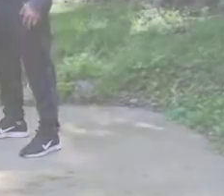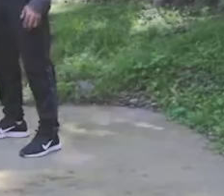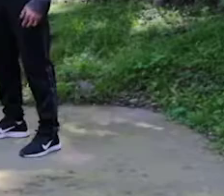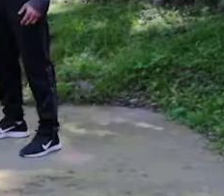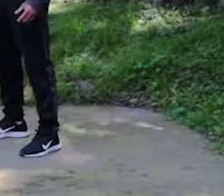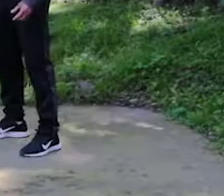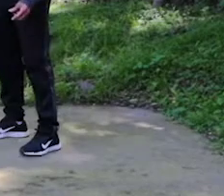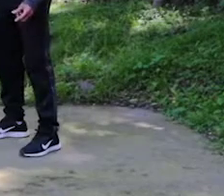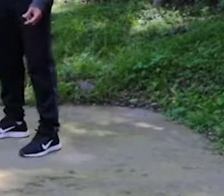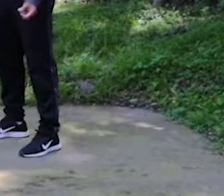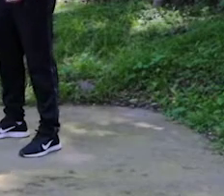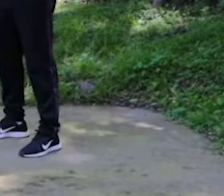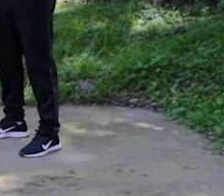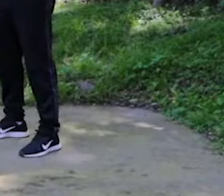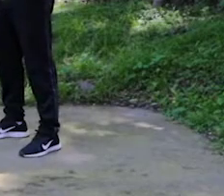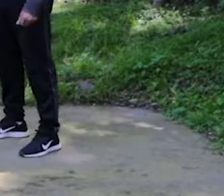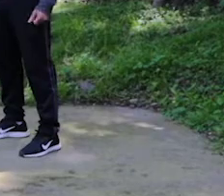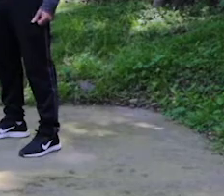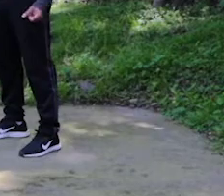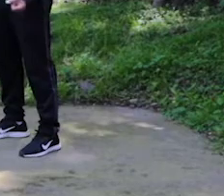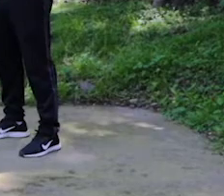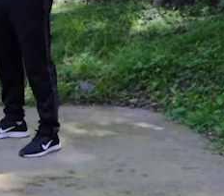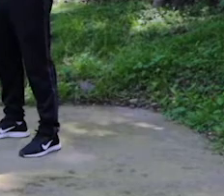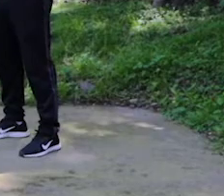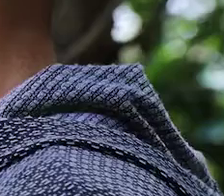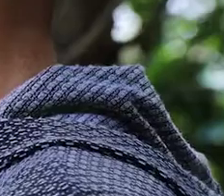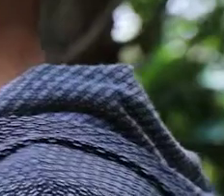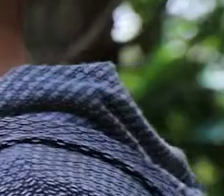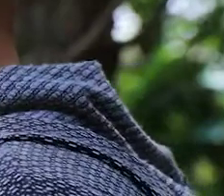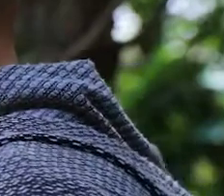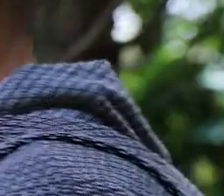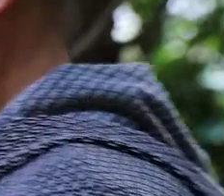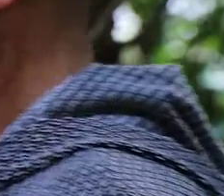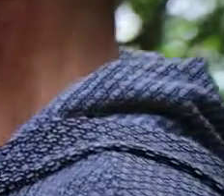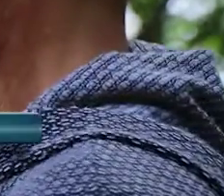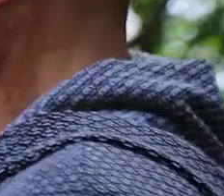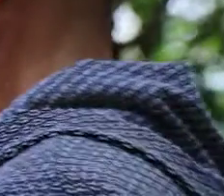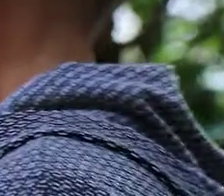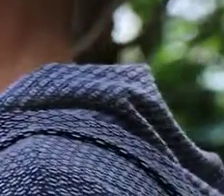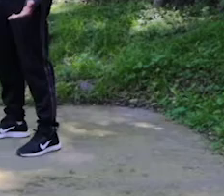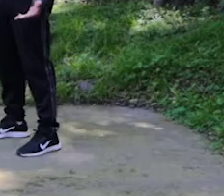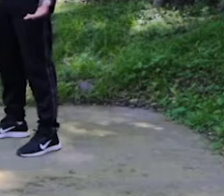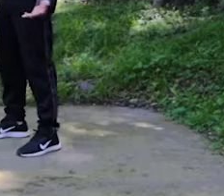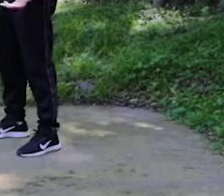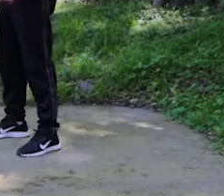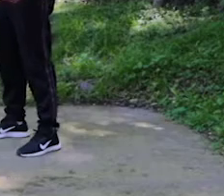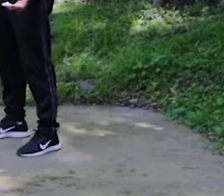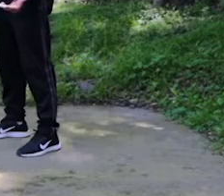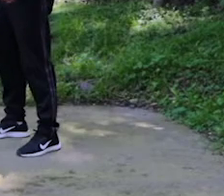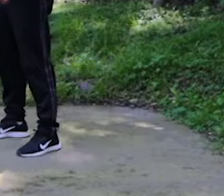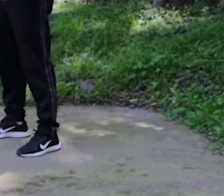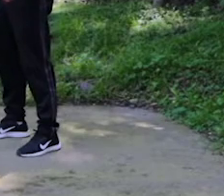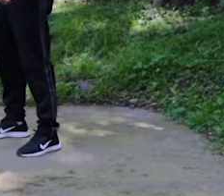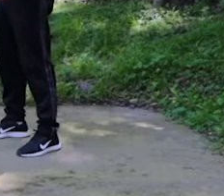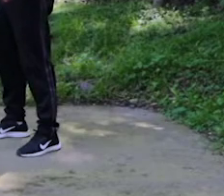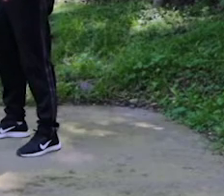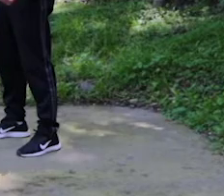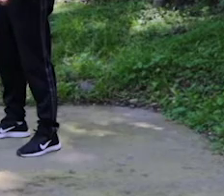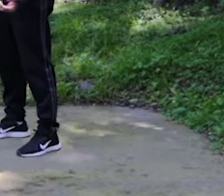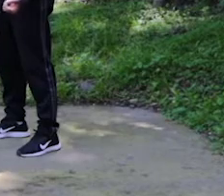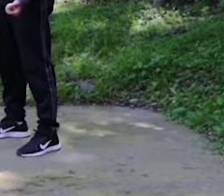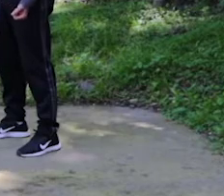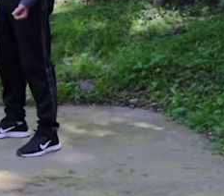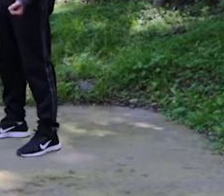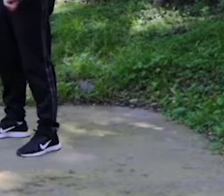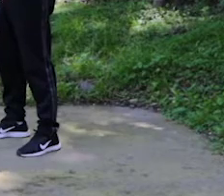Ahora vamos a trabajar el brazo de bíceps. Nos vamos a parar derechos, vamos a pegar los codos a